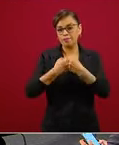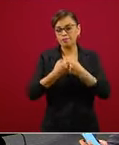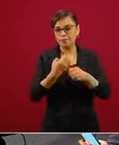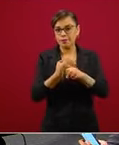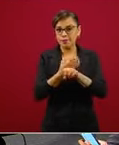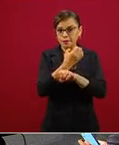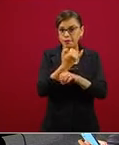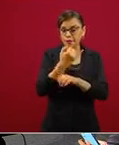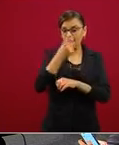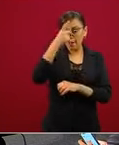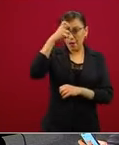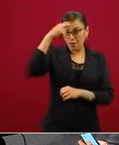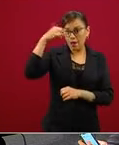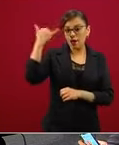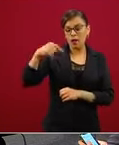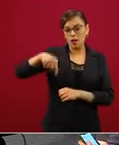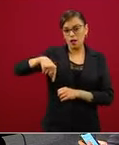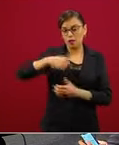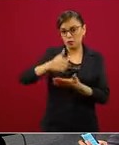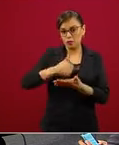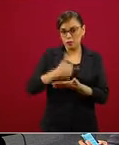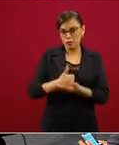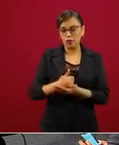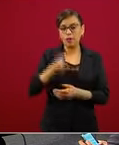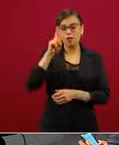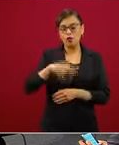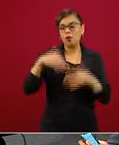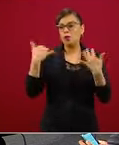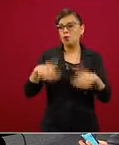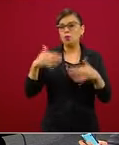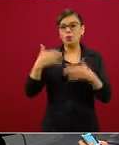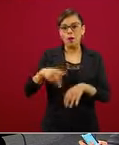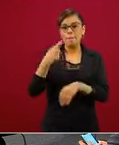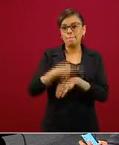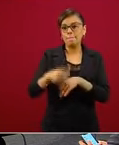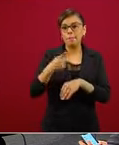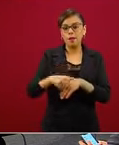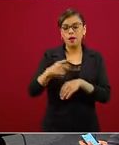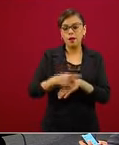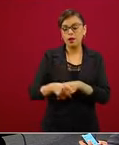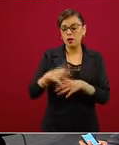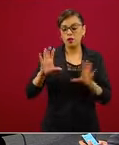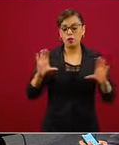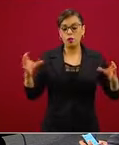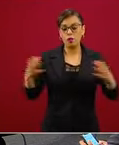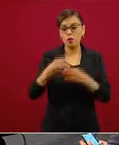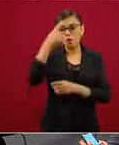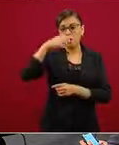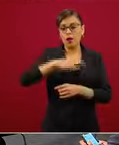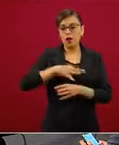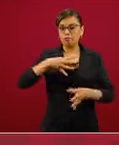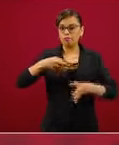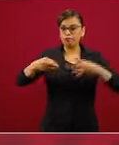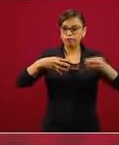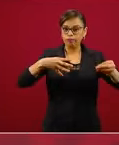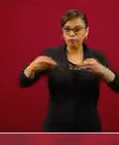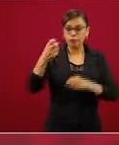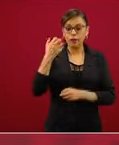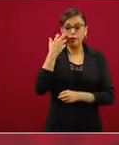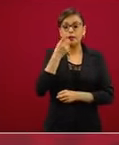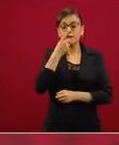implica una zona de riesgo, una zona de contagio, e implica que las medidas que se vayan tomando para esta